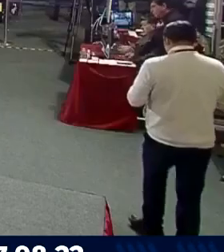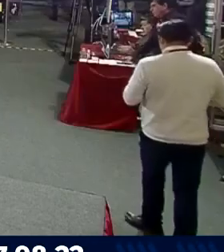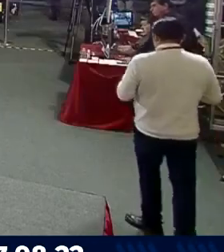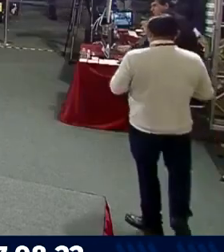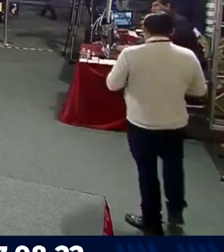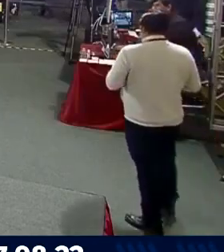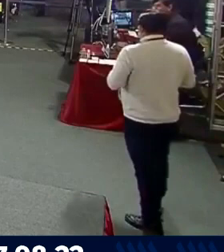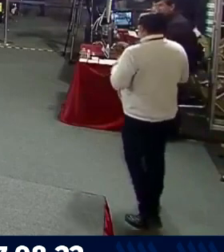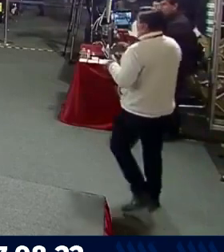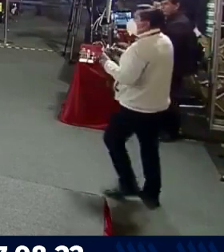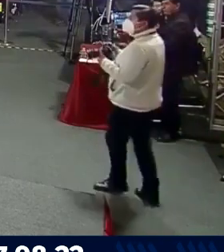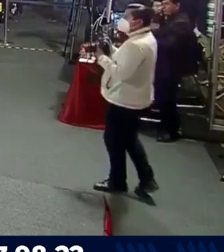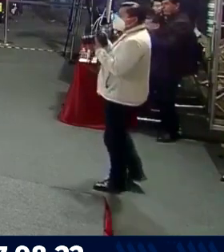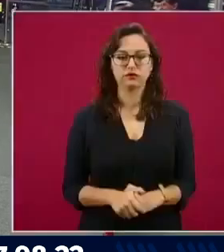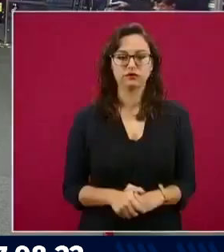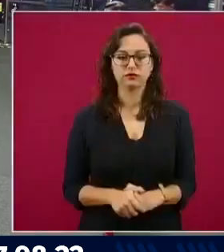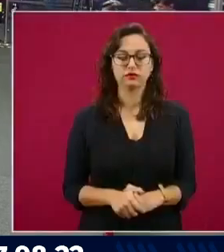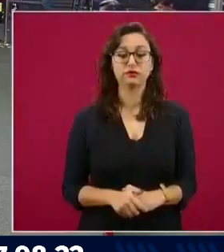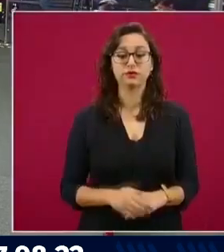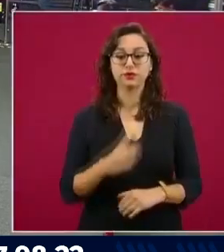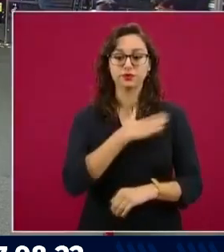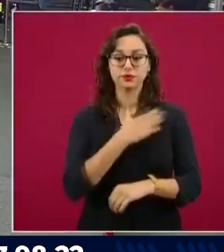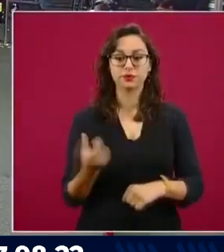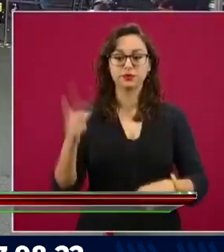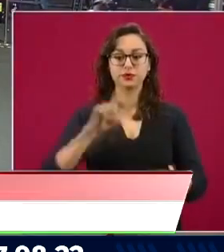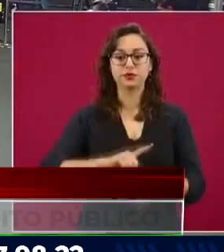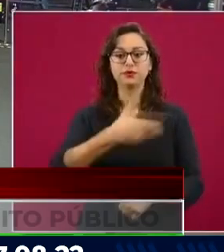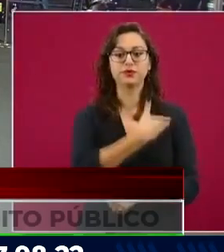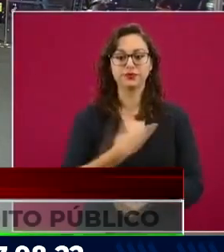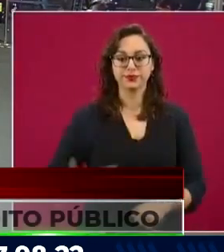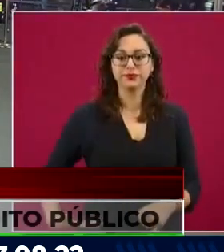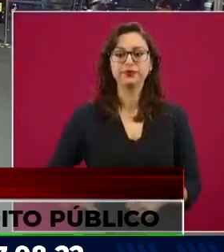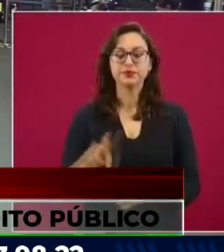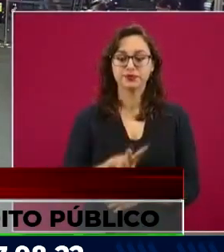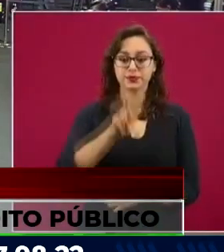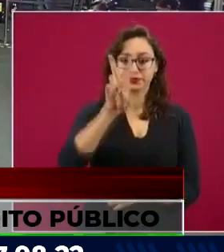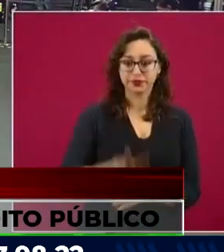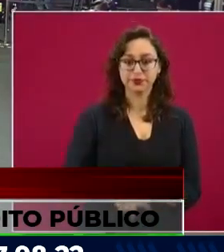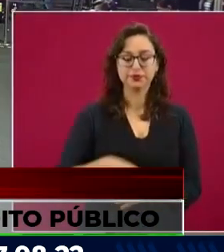¿Cuál medida para apoyar el Buen Fin?